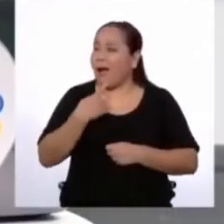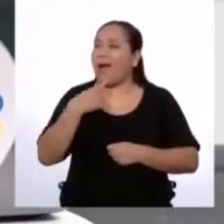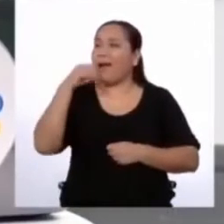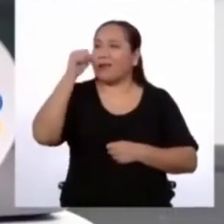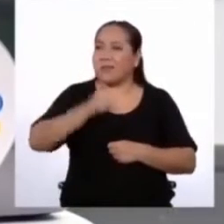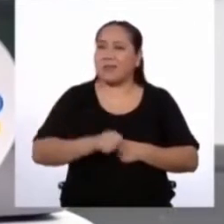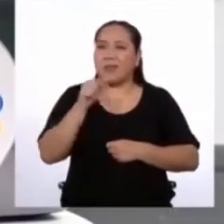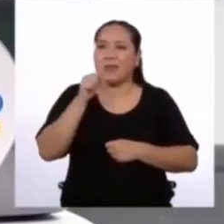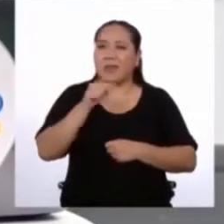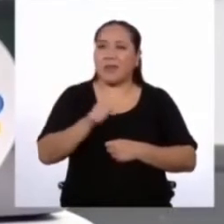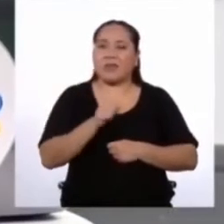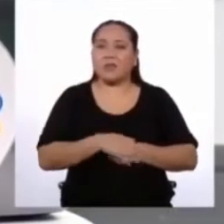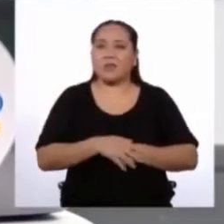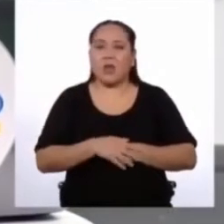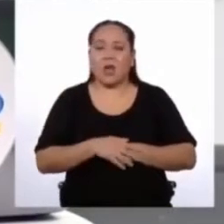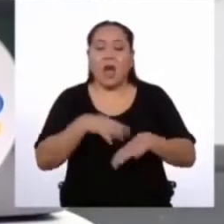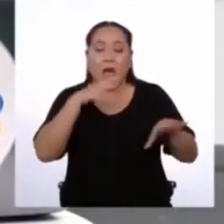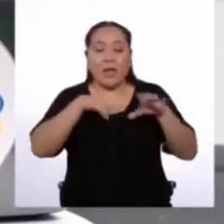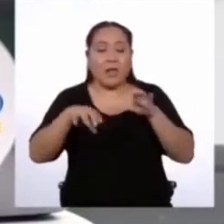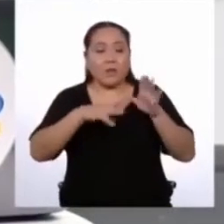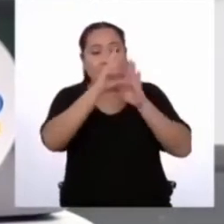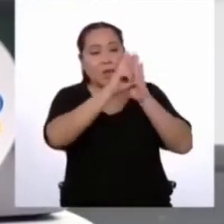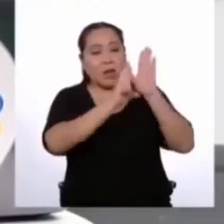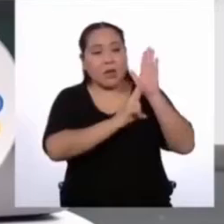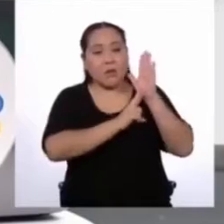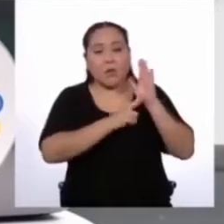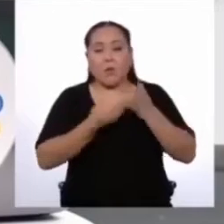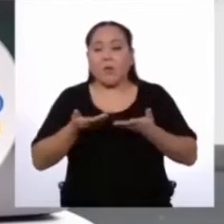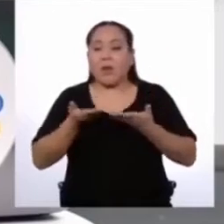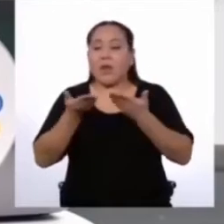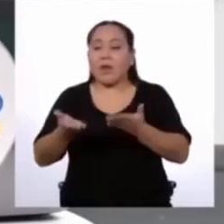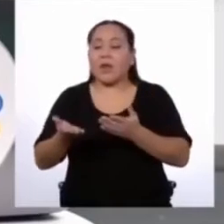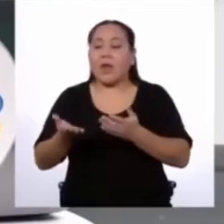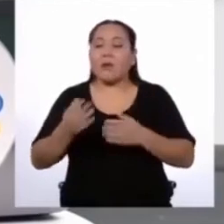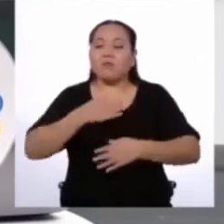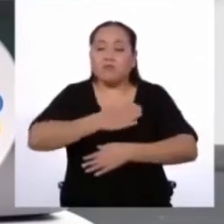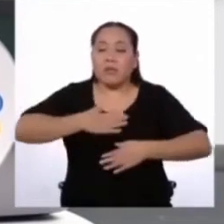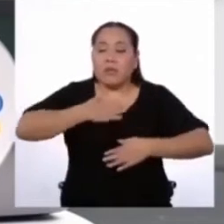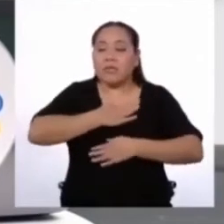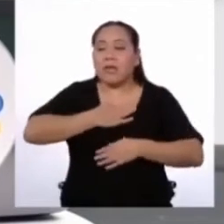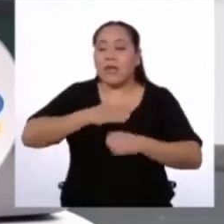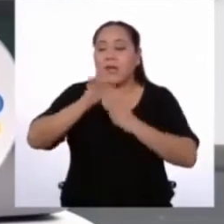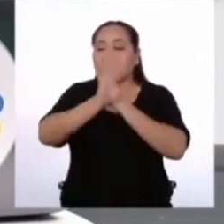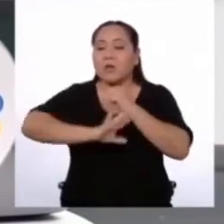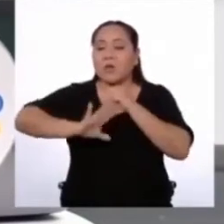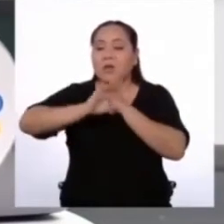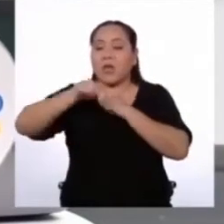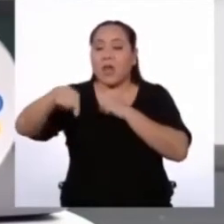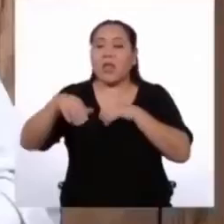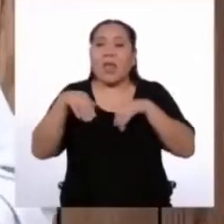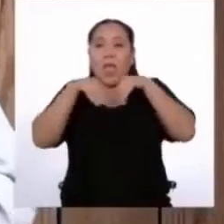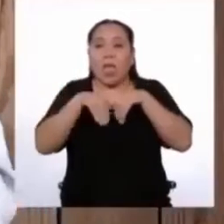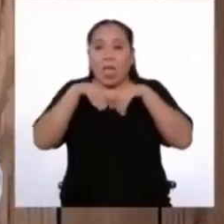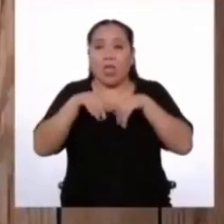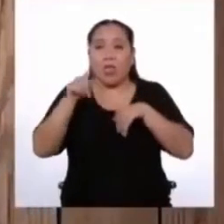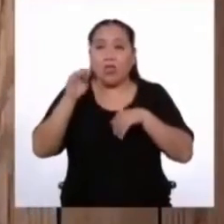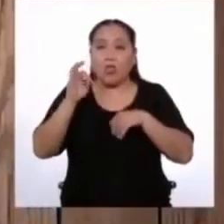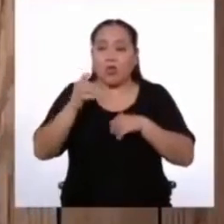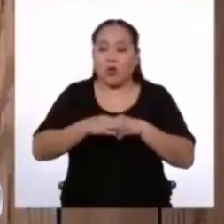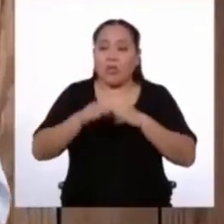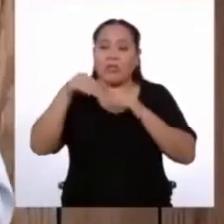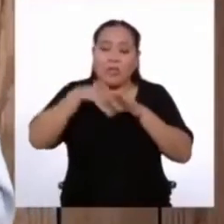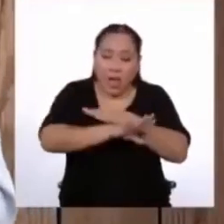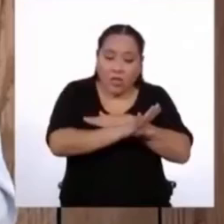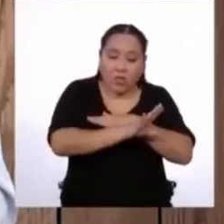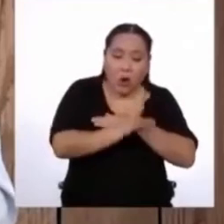este caso haríamos este reglamento para asegurar el bienestar y seguridad de Totó dentro y fuera de la casa. Así es.